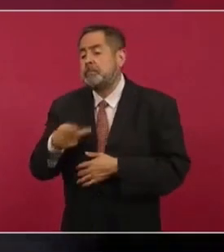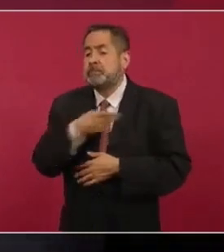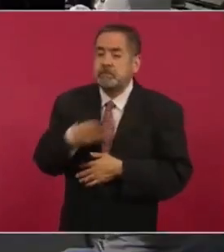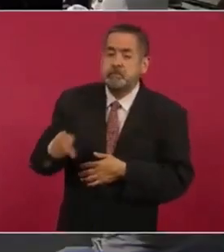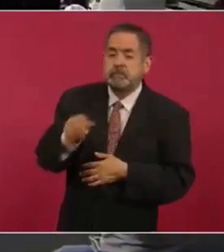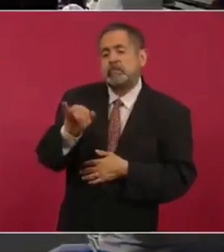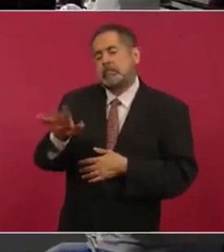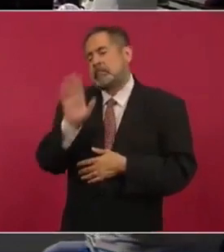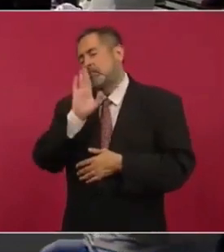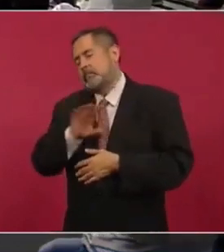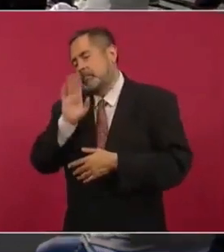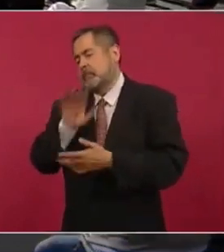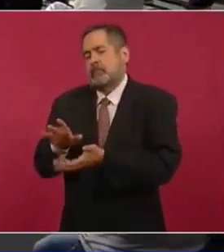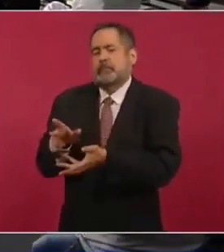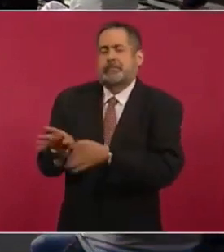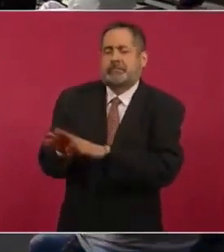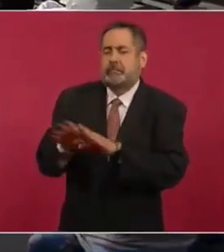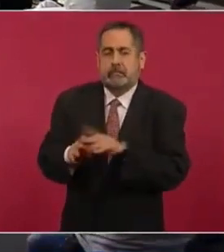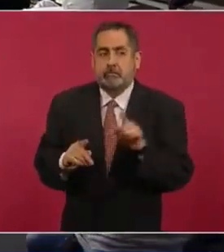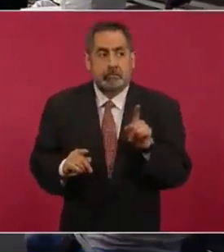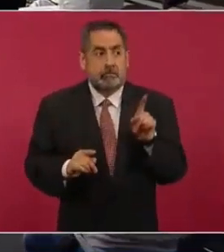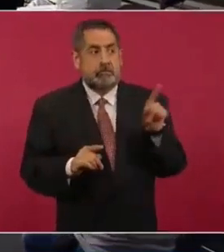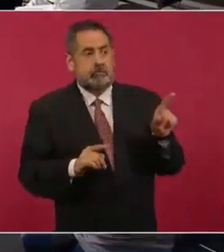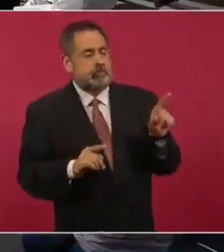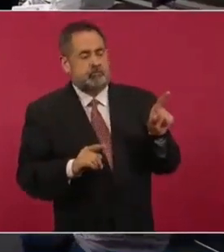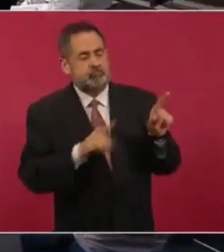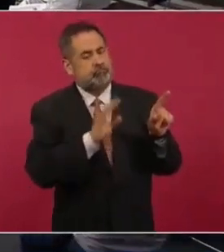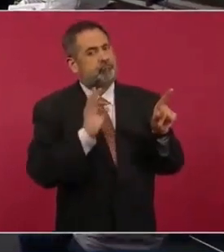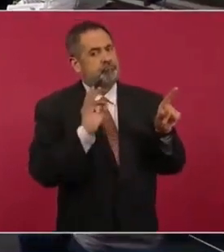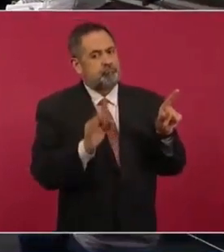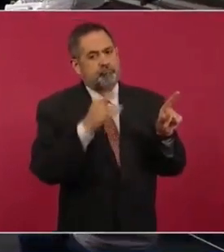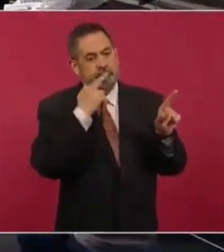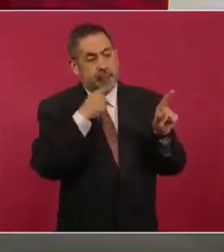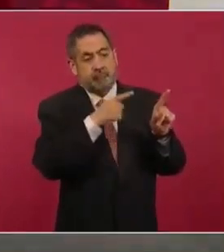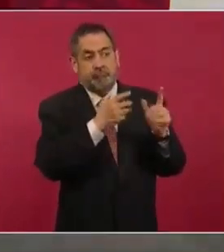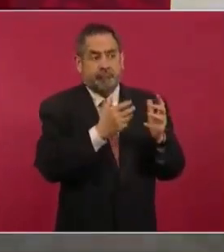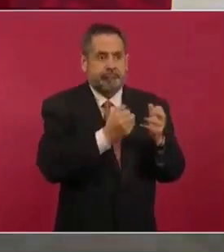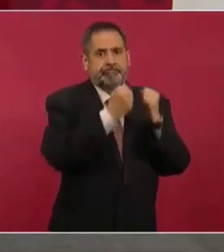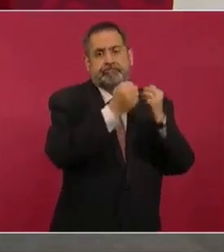va a los de arriba es fomento, es el rescate.